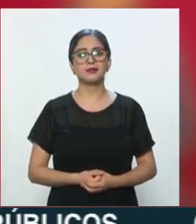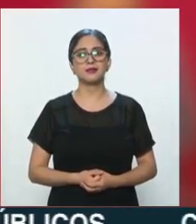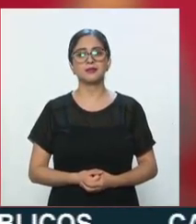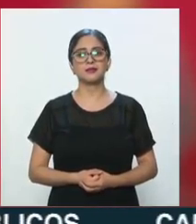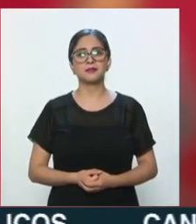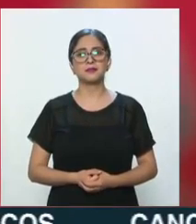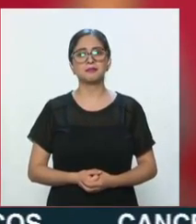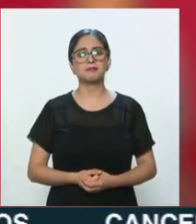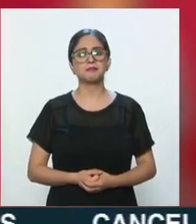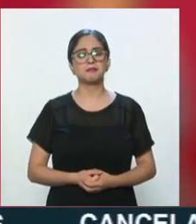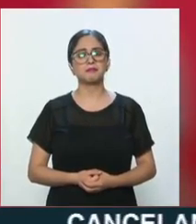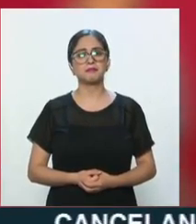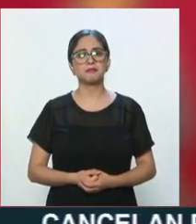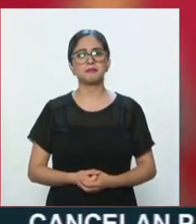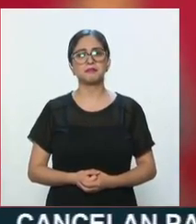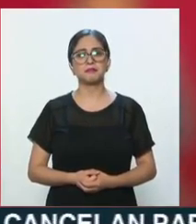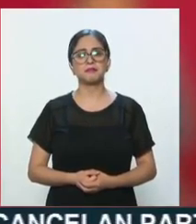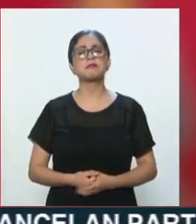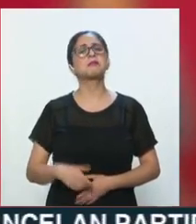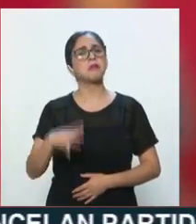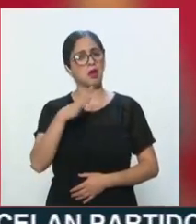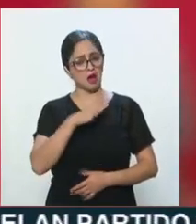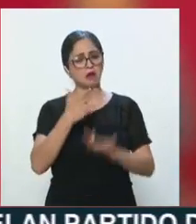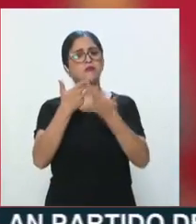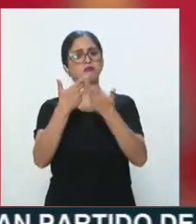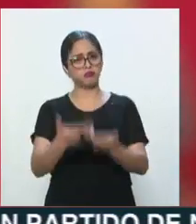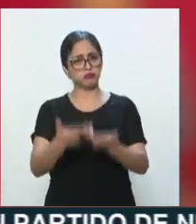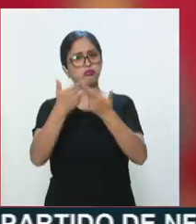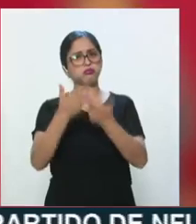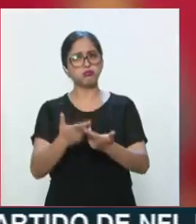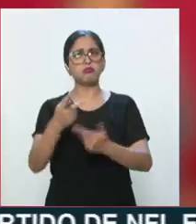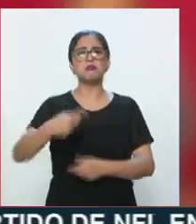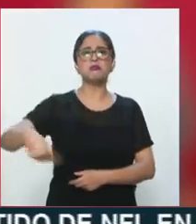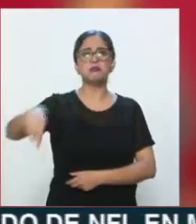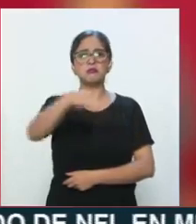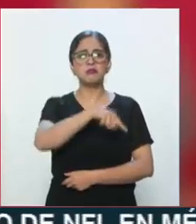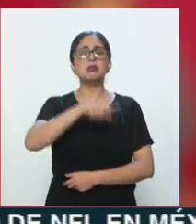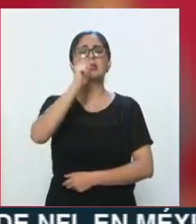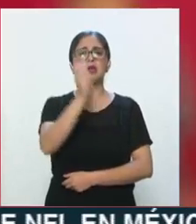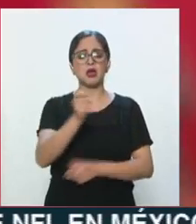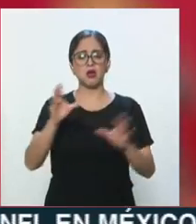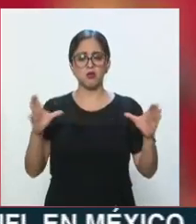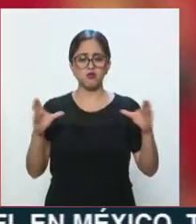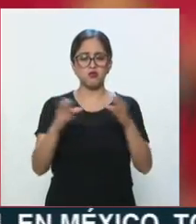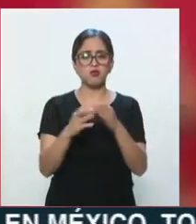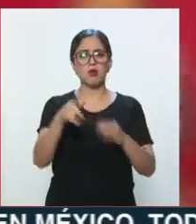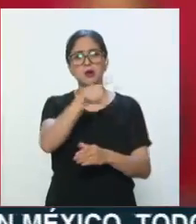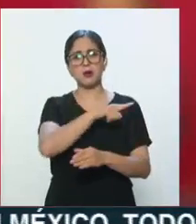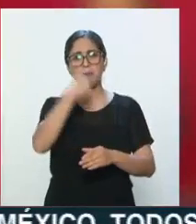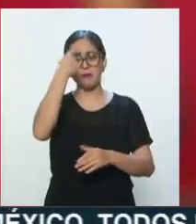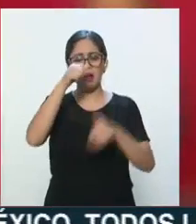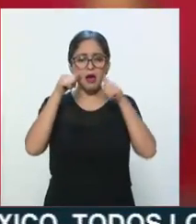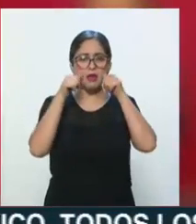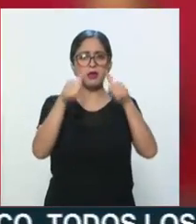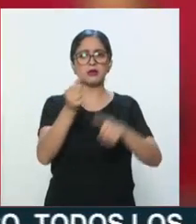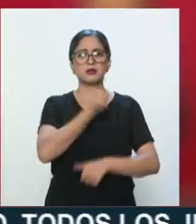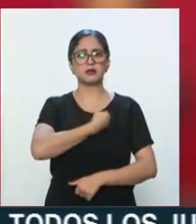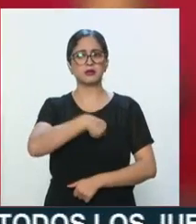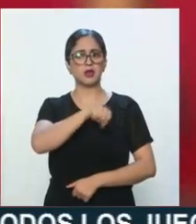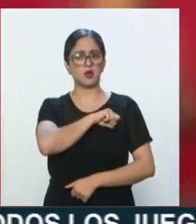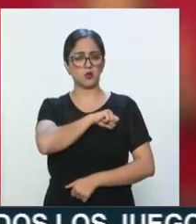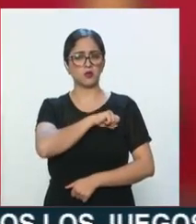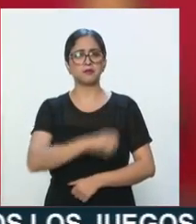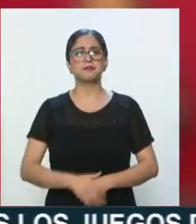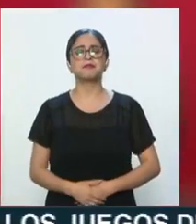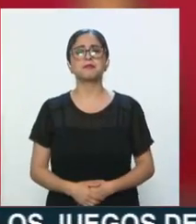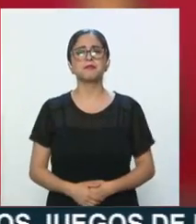suficientes en lo que tiene que ver con el sector salud. En lo que respecta a la